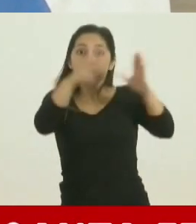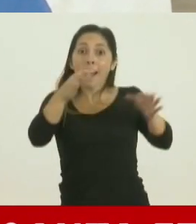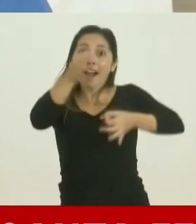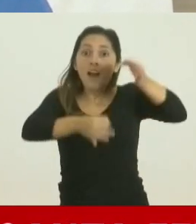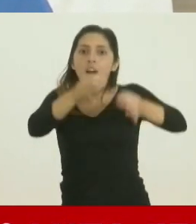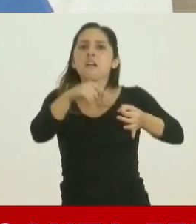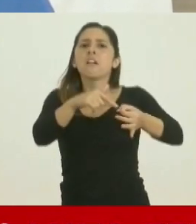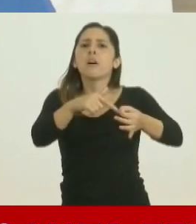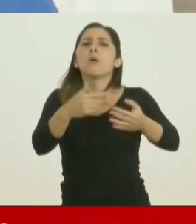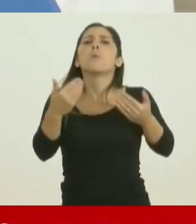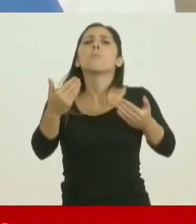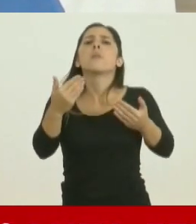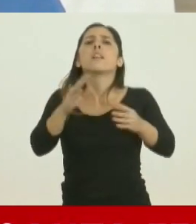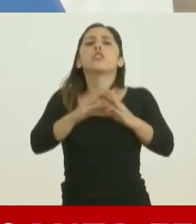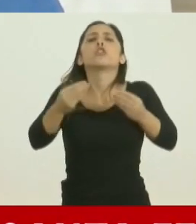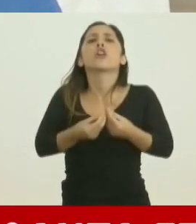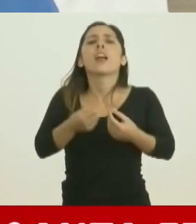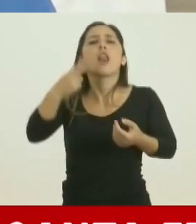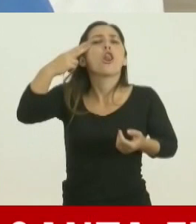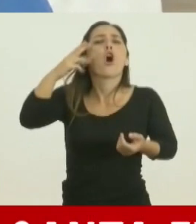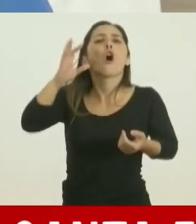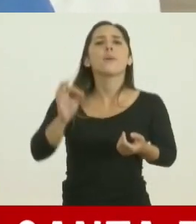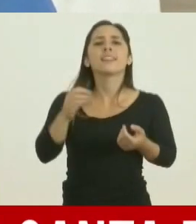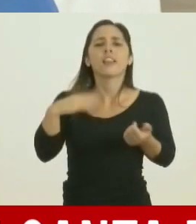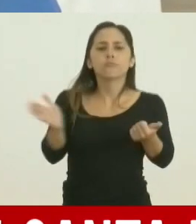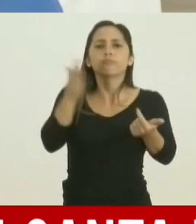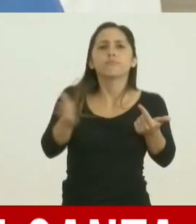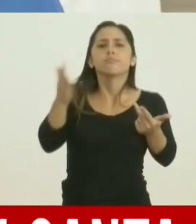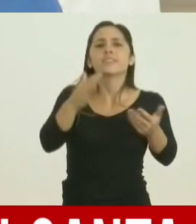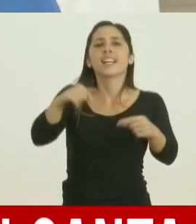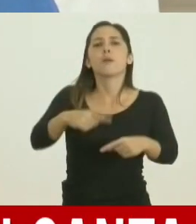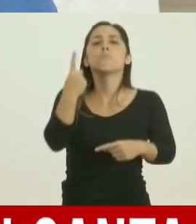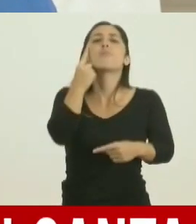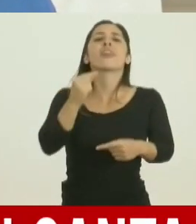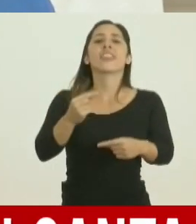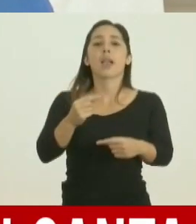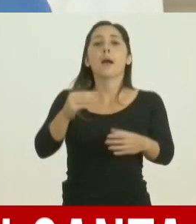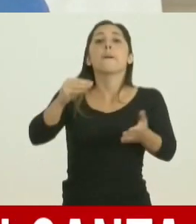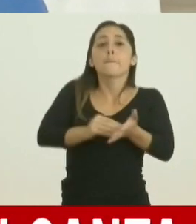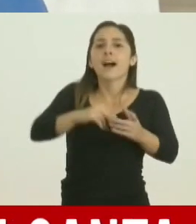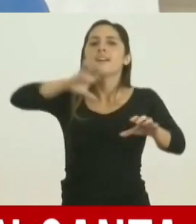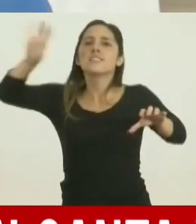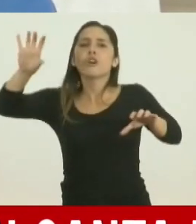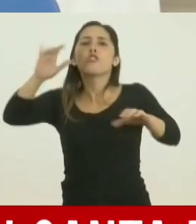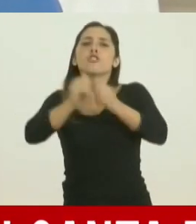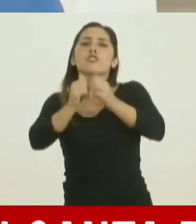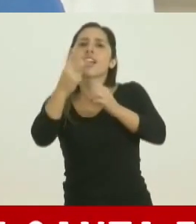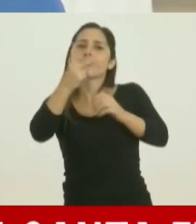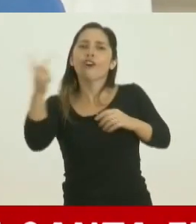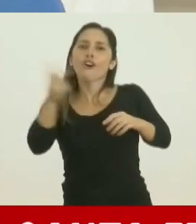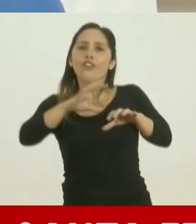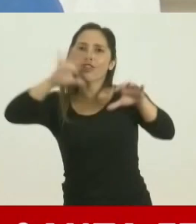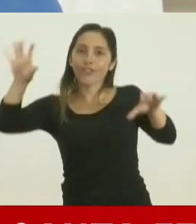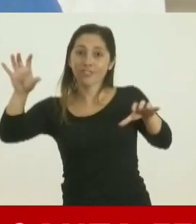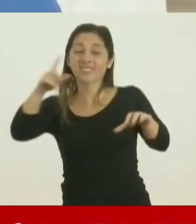llegar a 90 muestras diarias de estudio más la capacidad que tiene Rosario. Y si ustedes miraban en